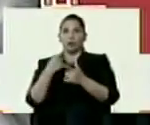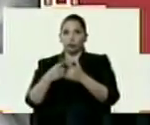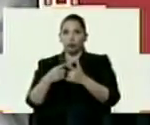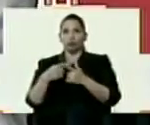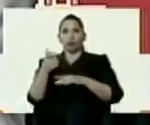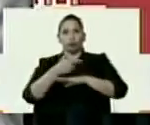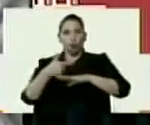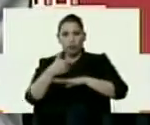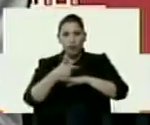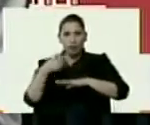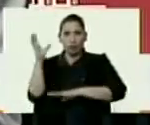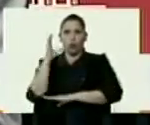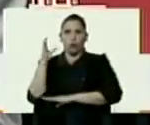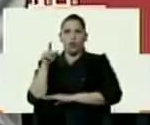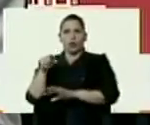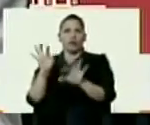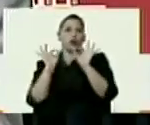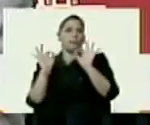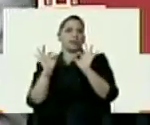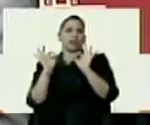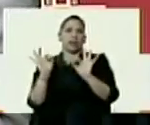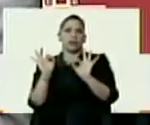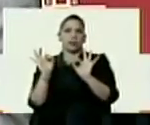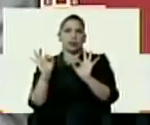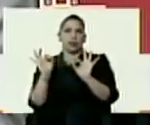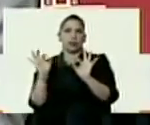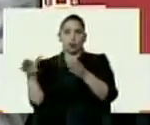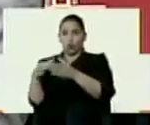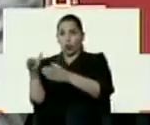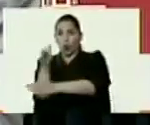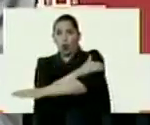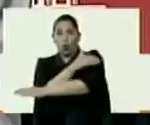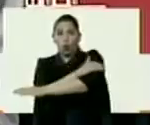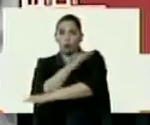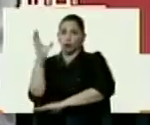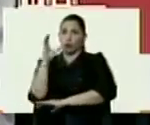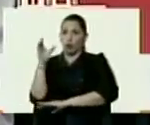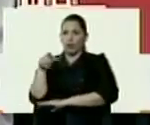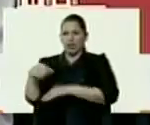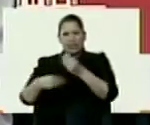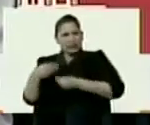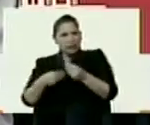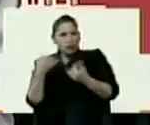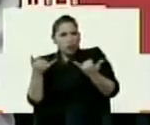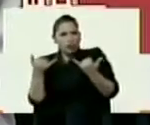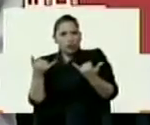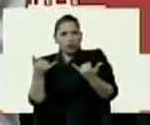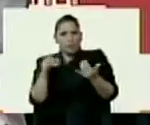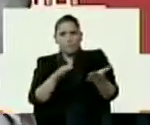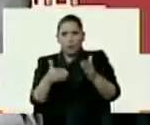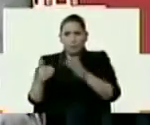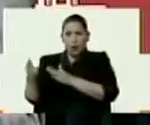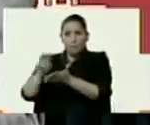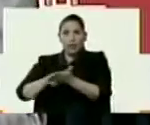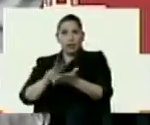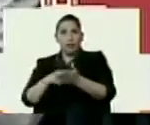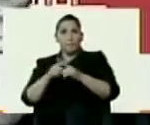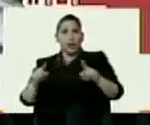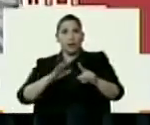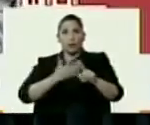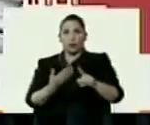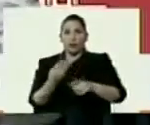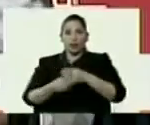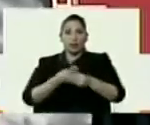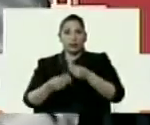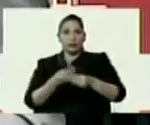gobiernos colombianos son especialistas, son expertos en las oligarquías colombianas. Es lo que están haciendo ahorita. Asesinan la verdad para poder